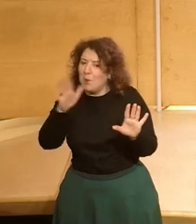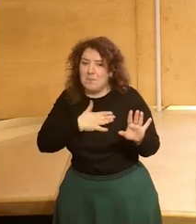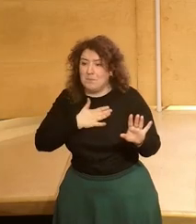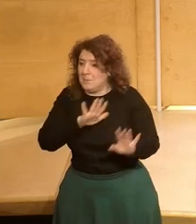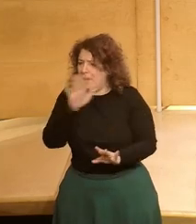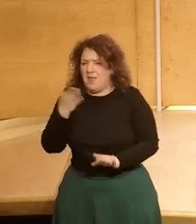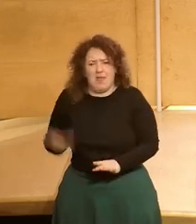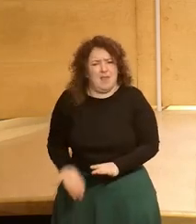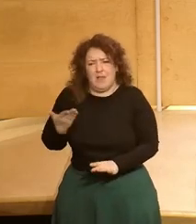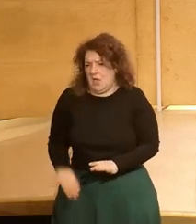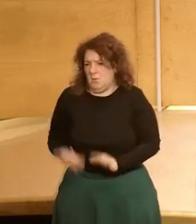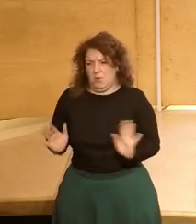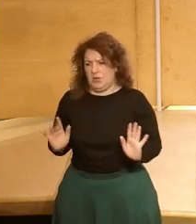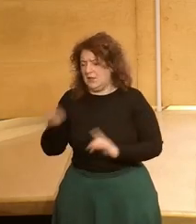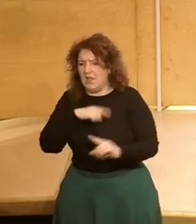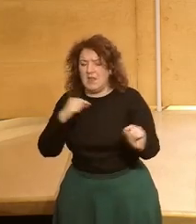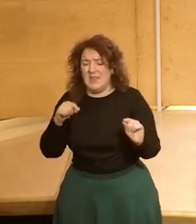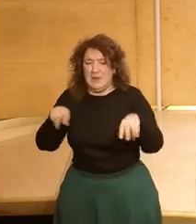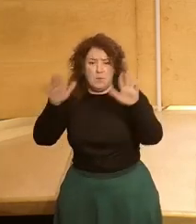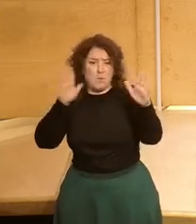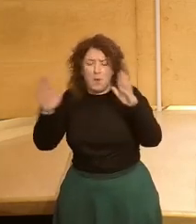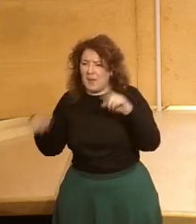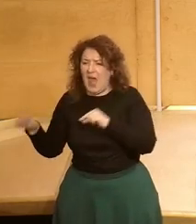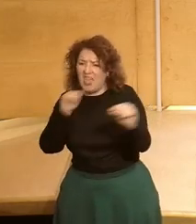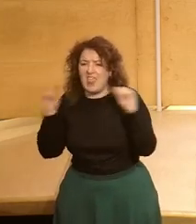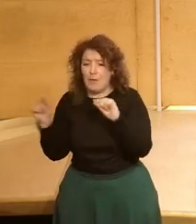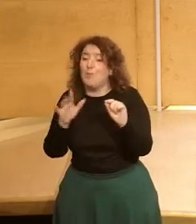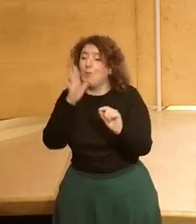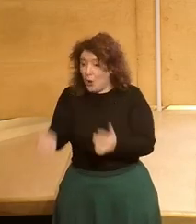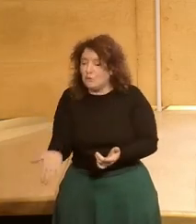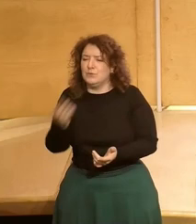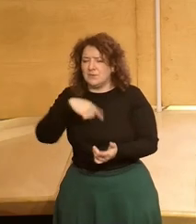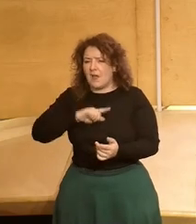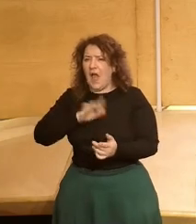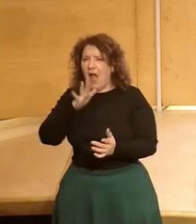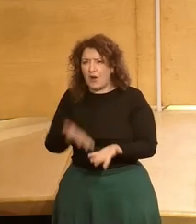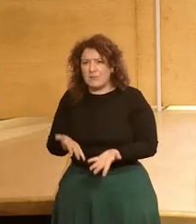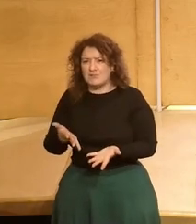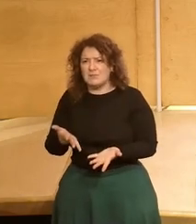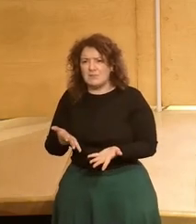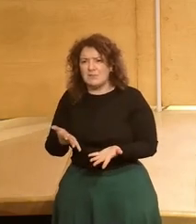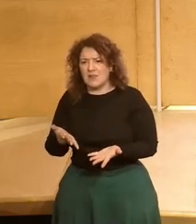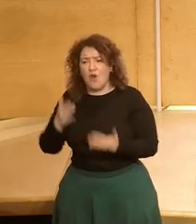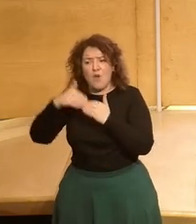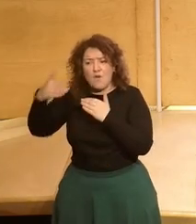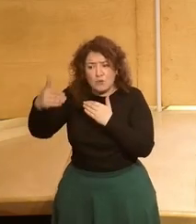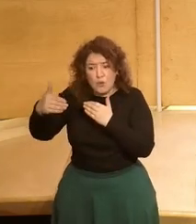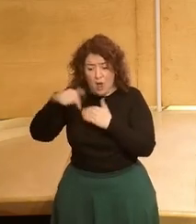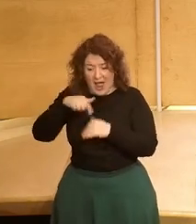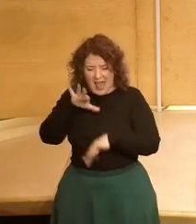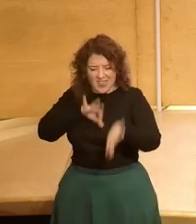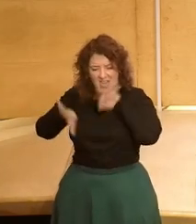importantísimo que haya este tipo de debates en este momento porque precisamente estamos tomando decisiones que van a determinar vuestro futuro